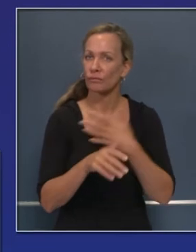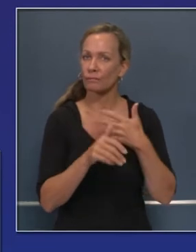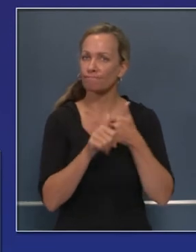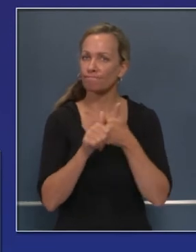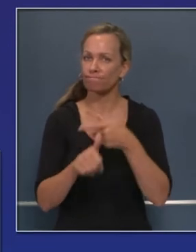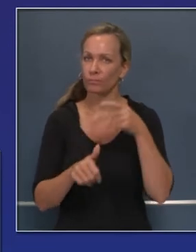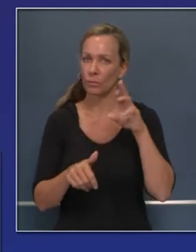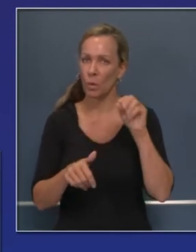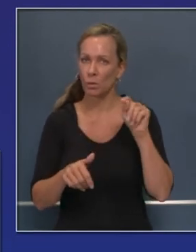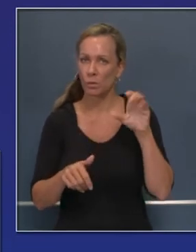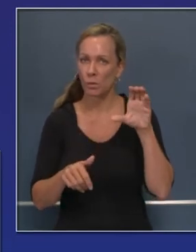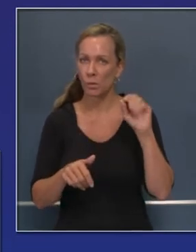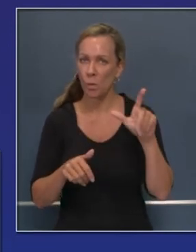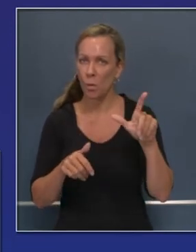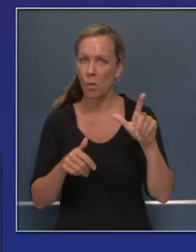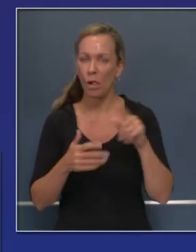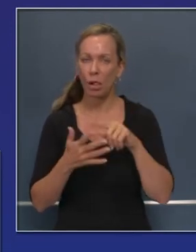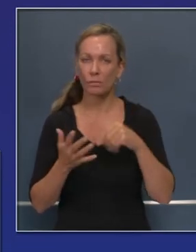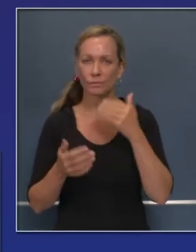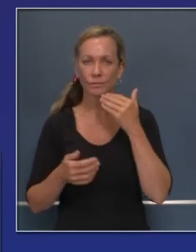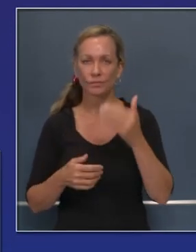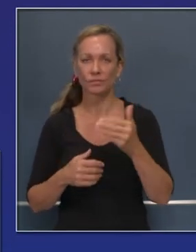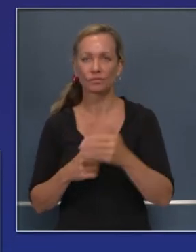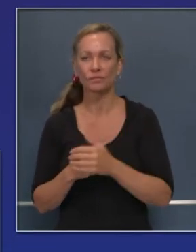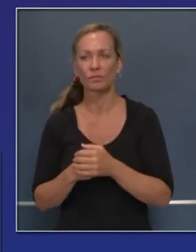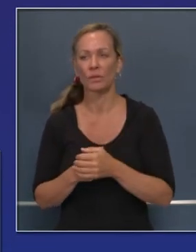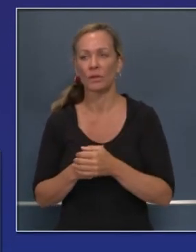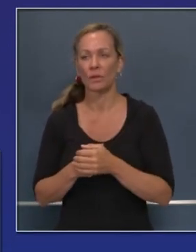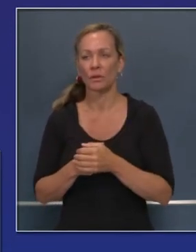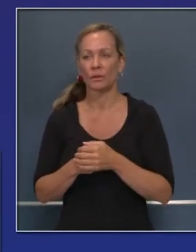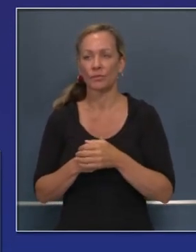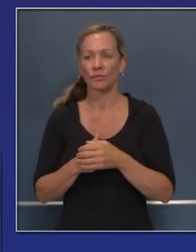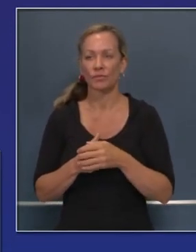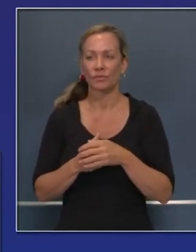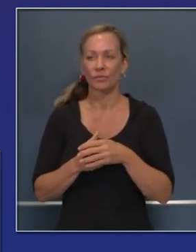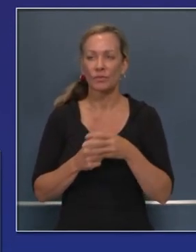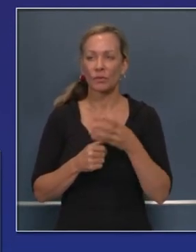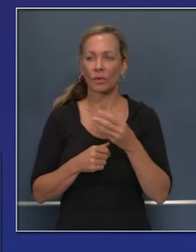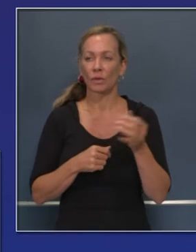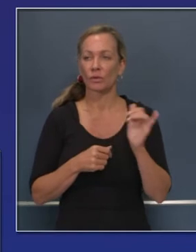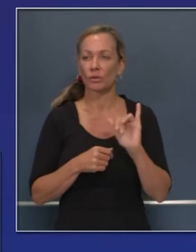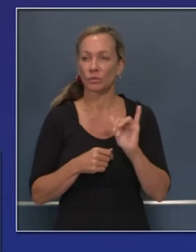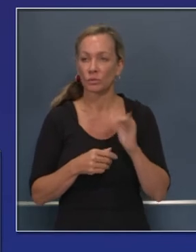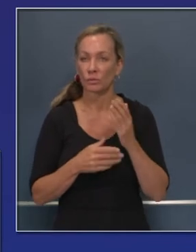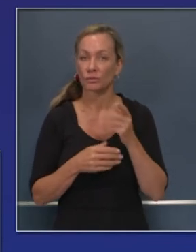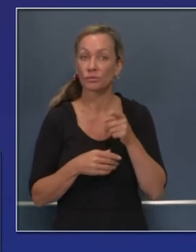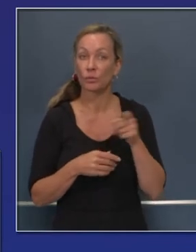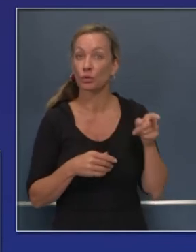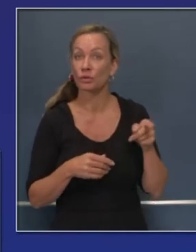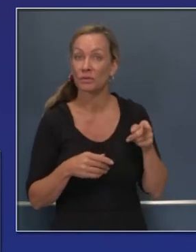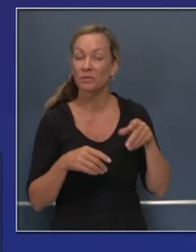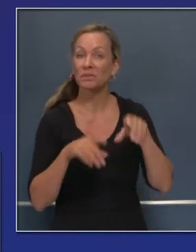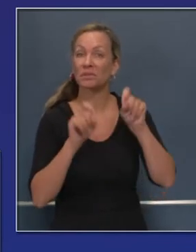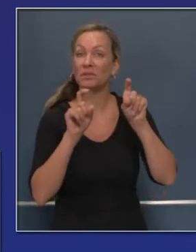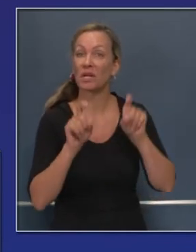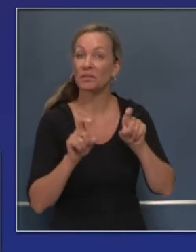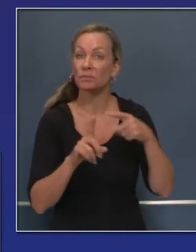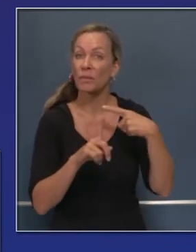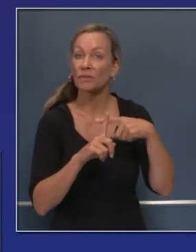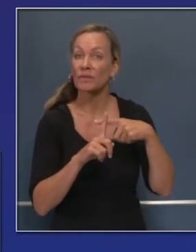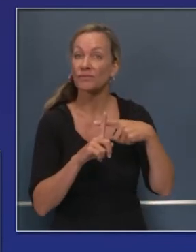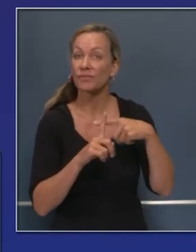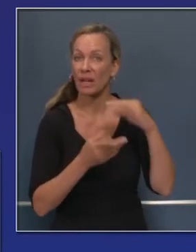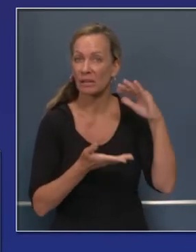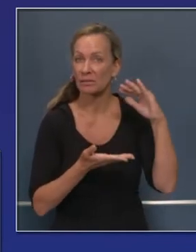casos positivos, particularmente en los últimos siete días. Seguimos entonces siendo vigilantes en este